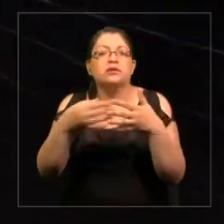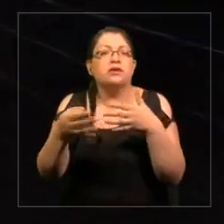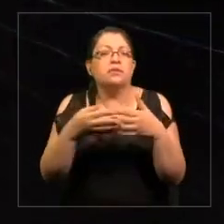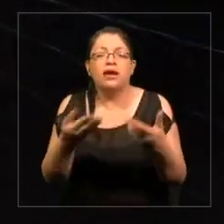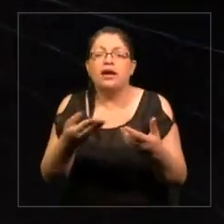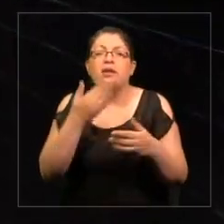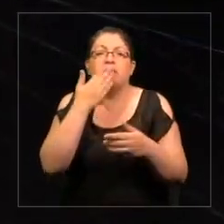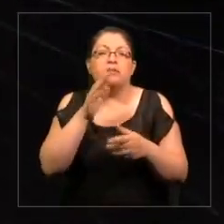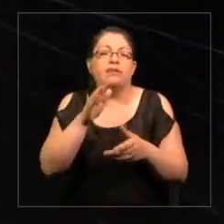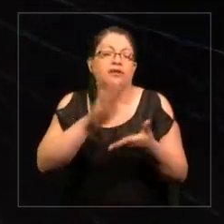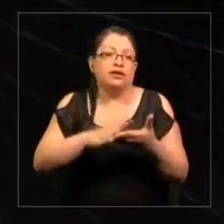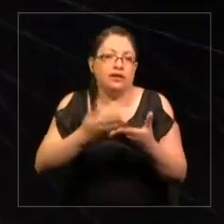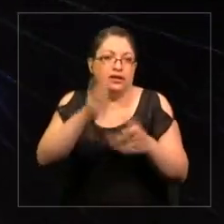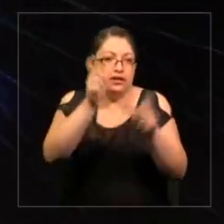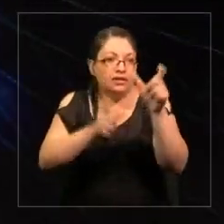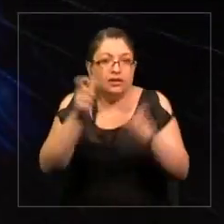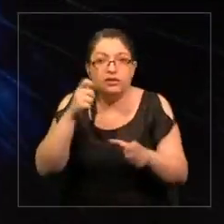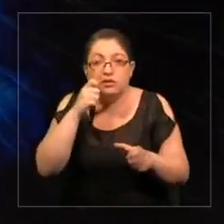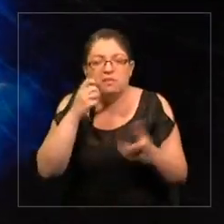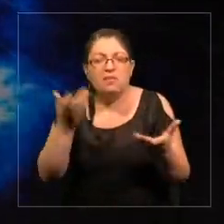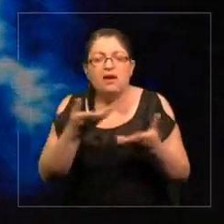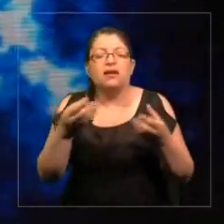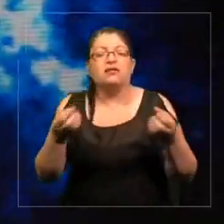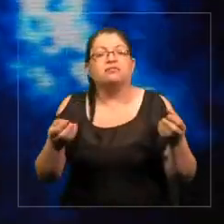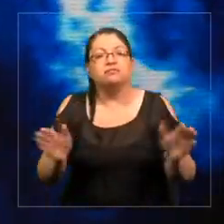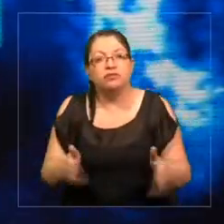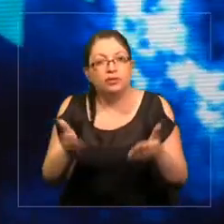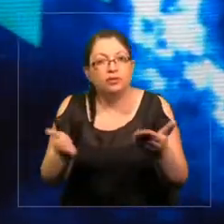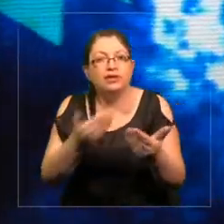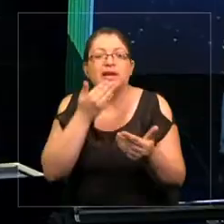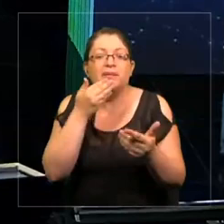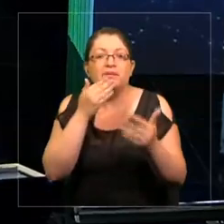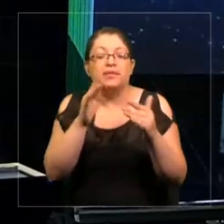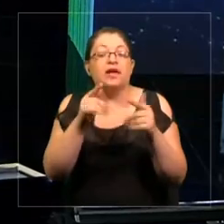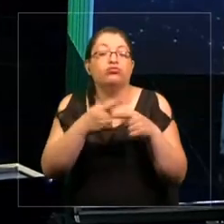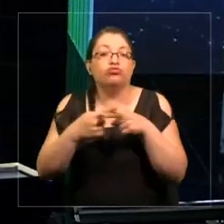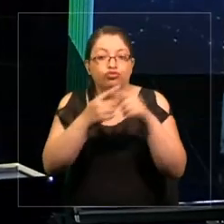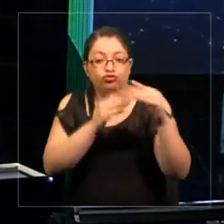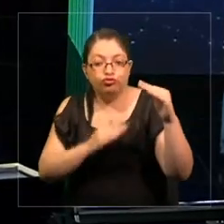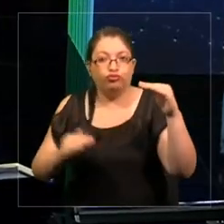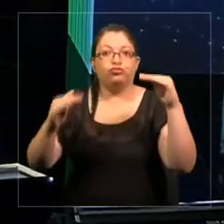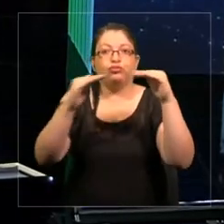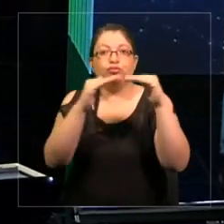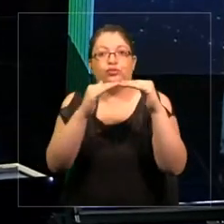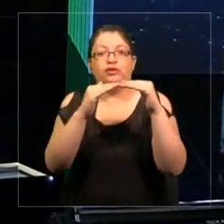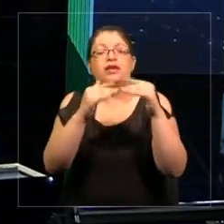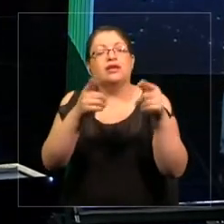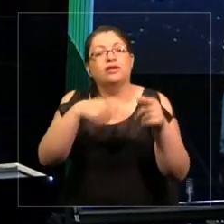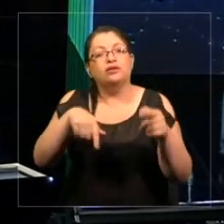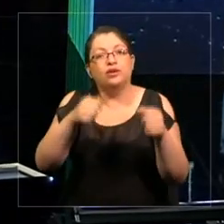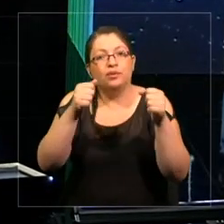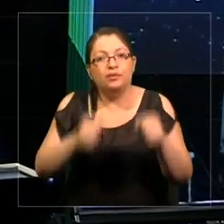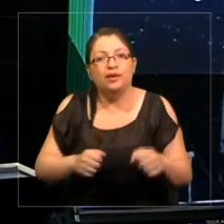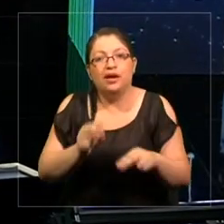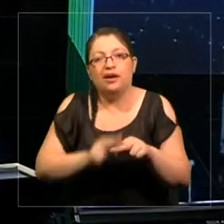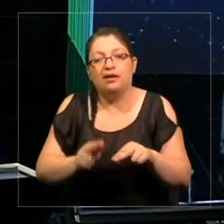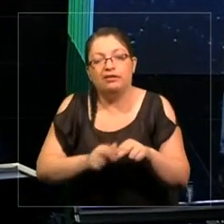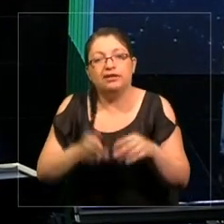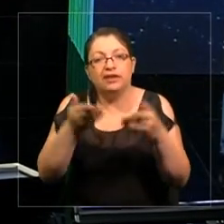la salud humana, para poder promover la equidad social y así podamos crear